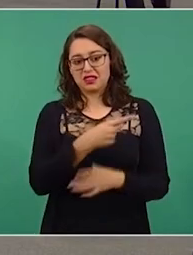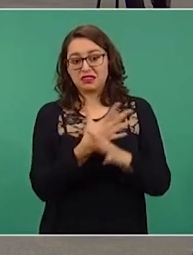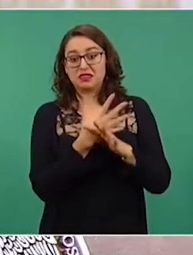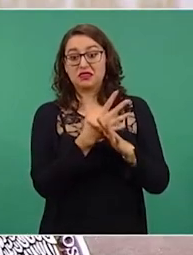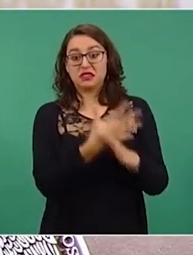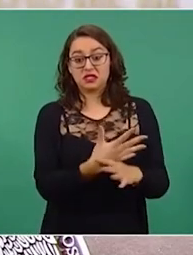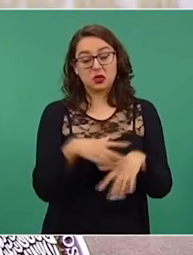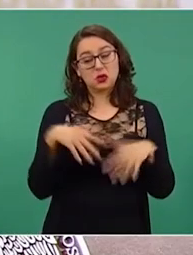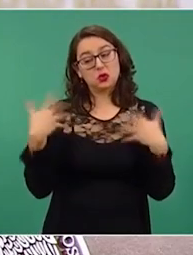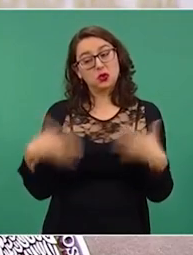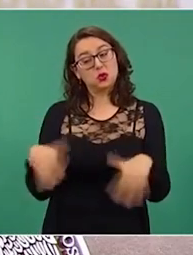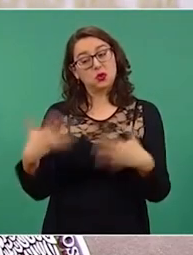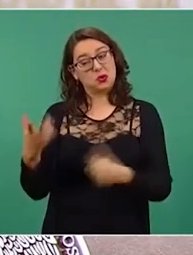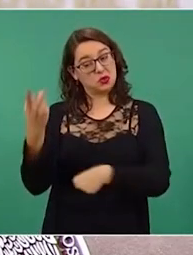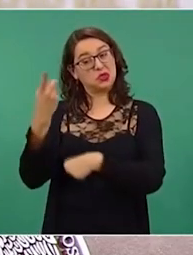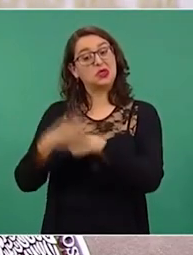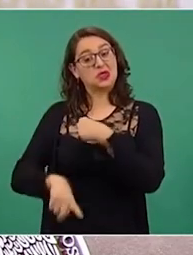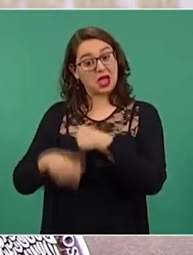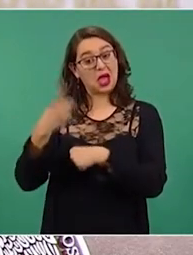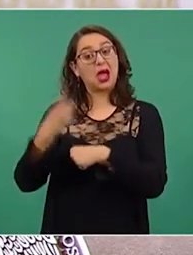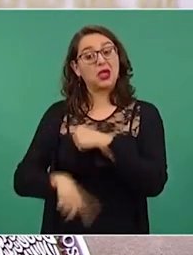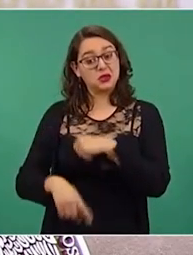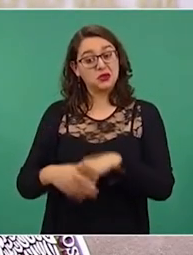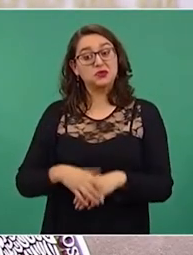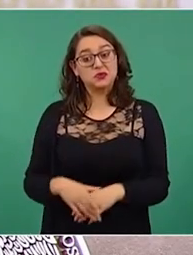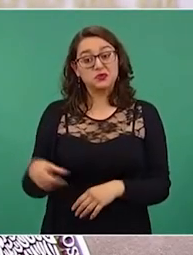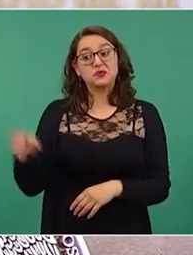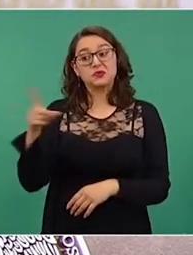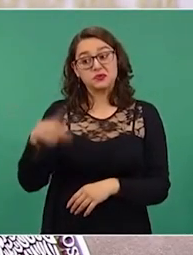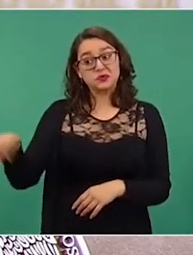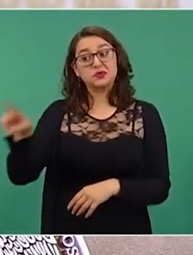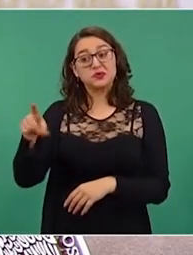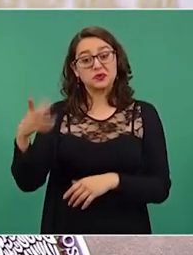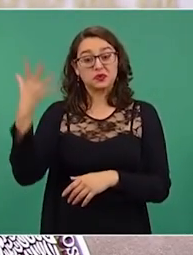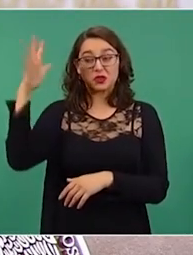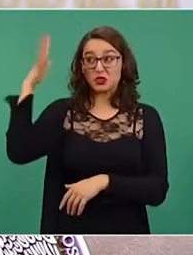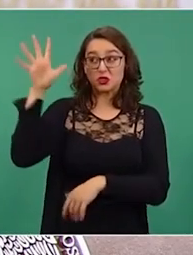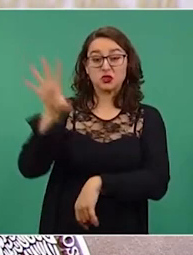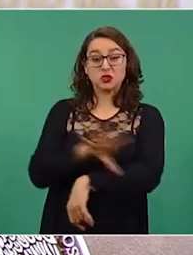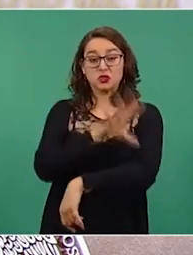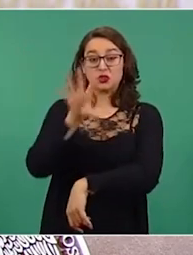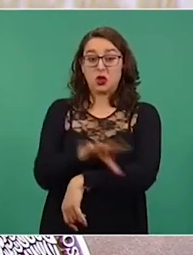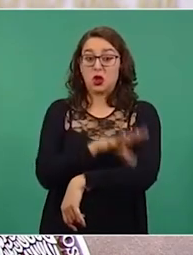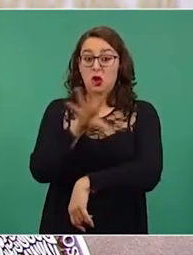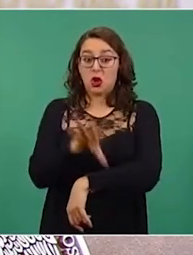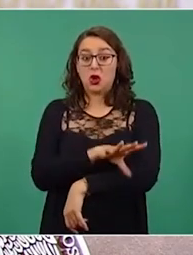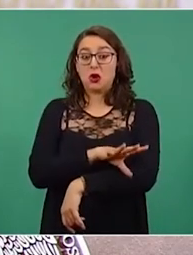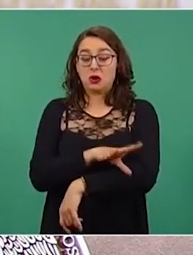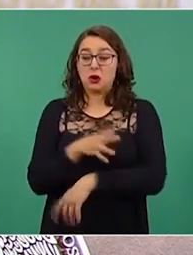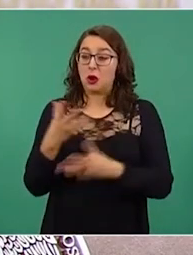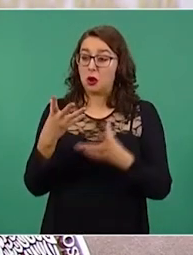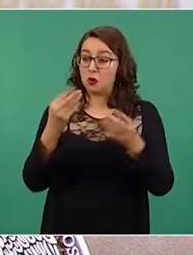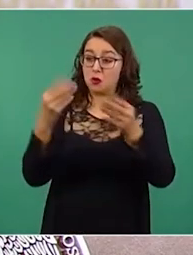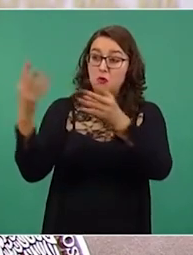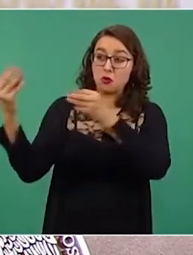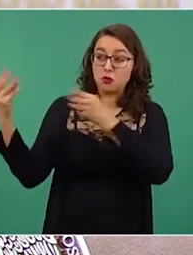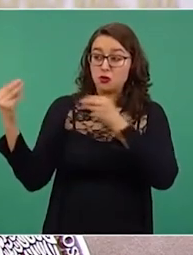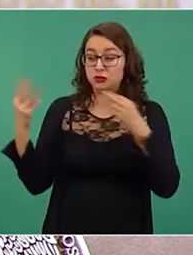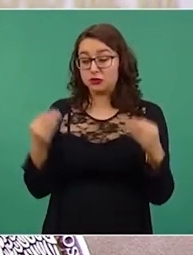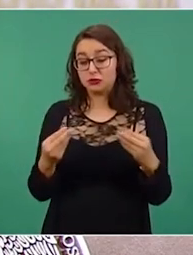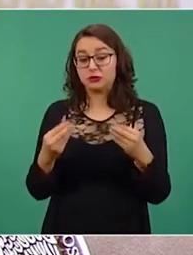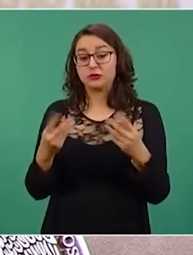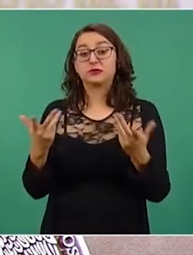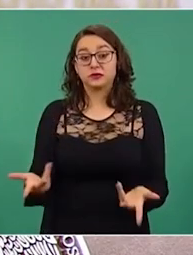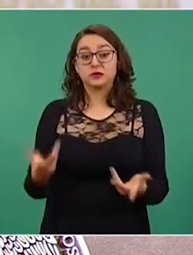que serán afectados. Esos que permitieron instalar paneles que hoy son más o menos visibles en miles de techos porque los